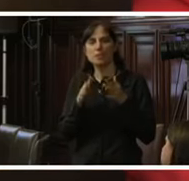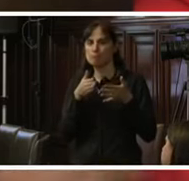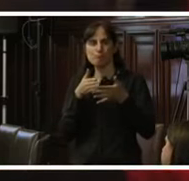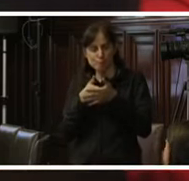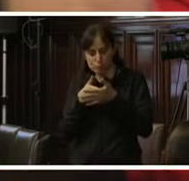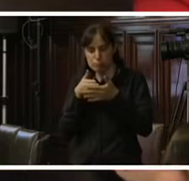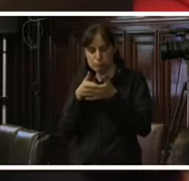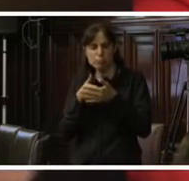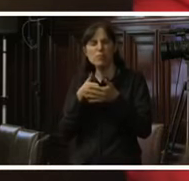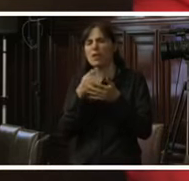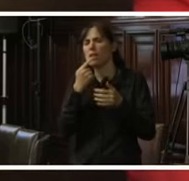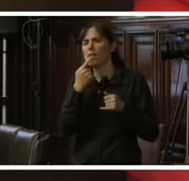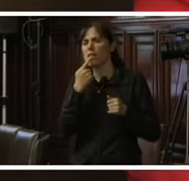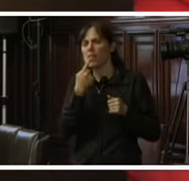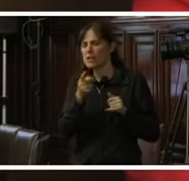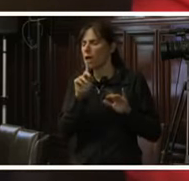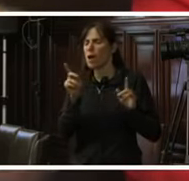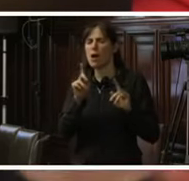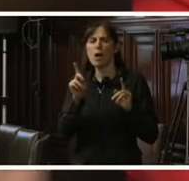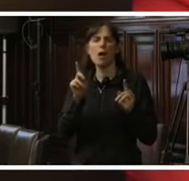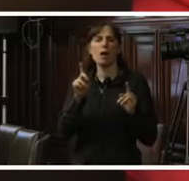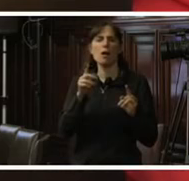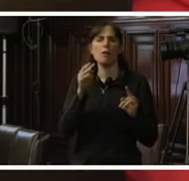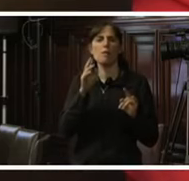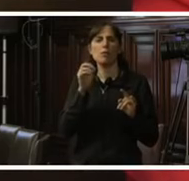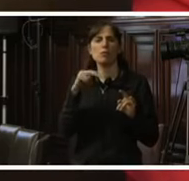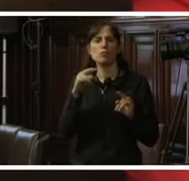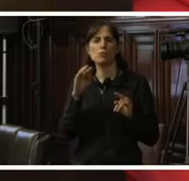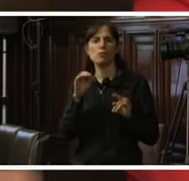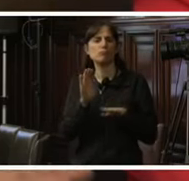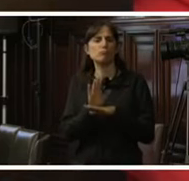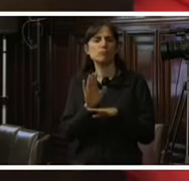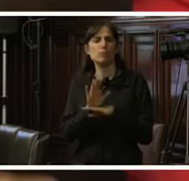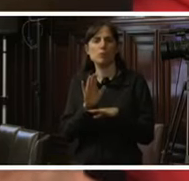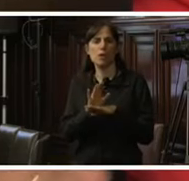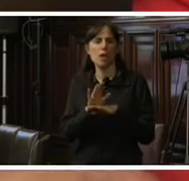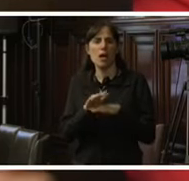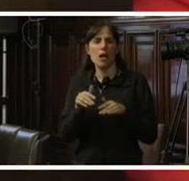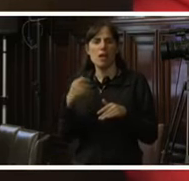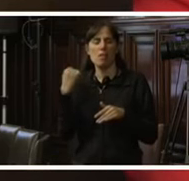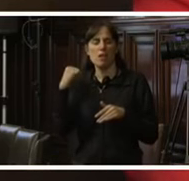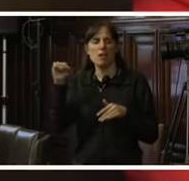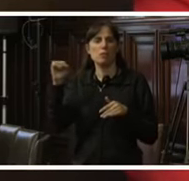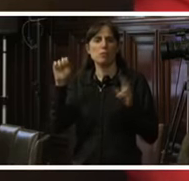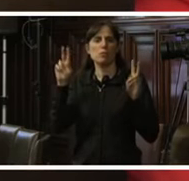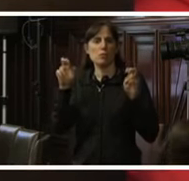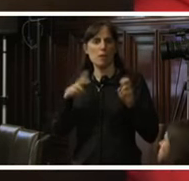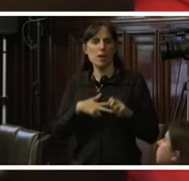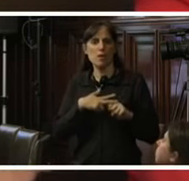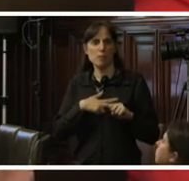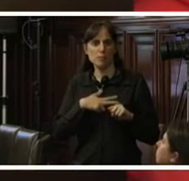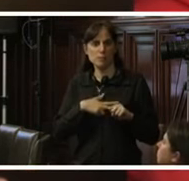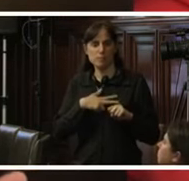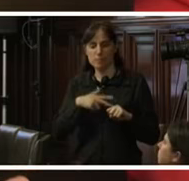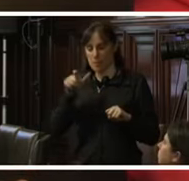correspondiente calificando los hechos del Frontón como delitos de lesa humanidad. Frente a esto, los emplazados plantean un avias corpus,